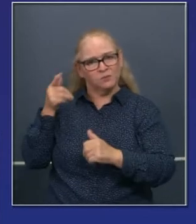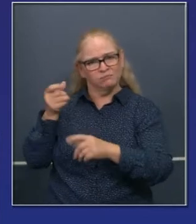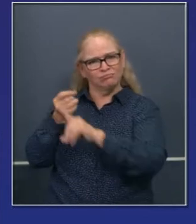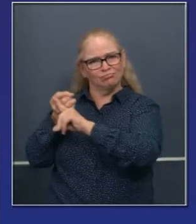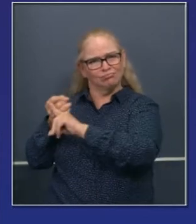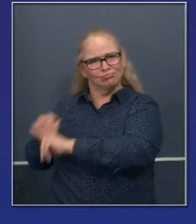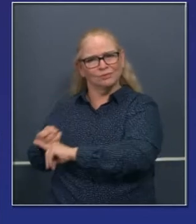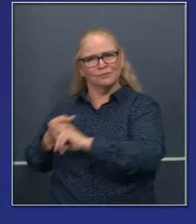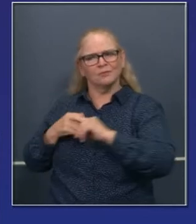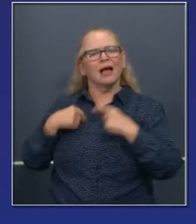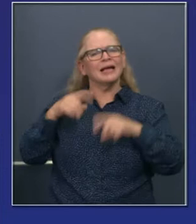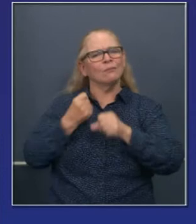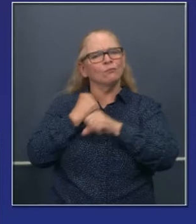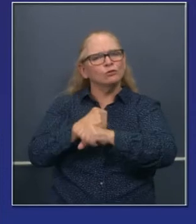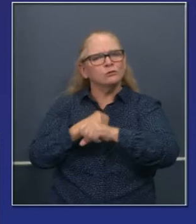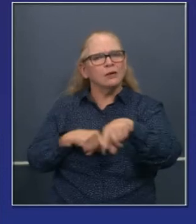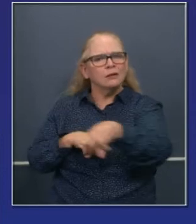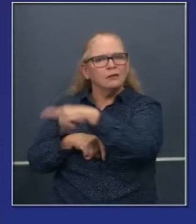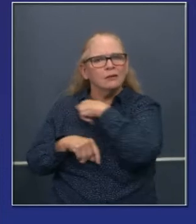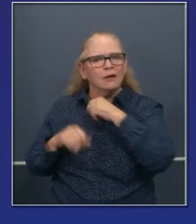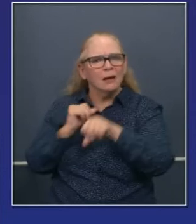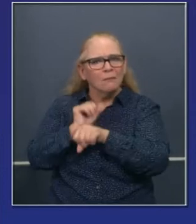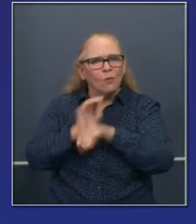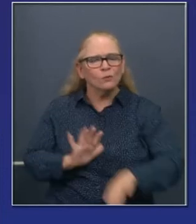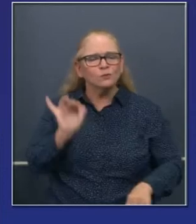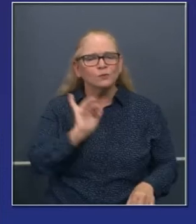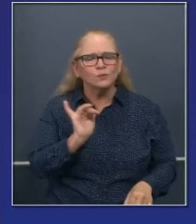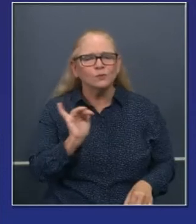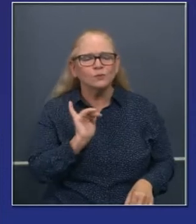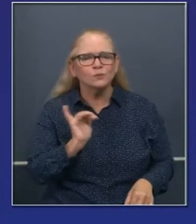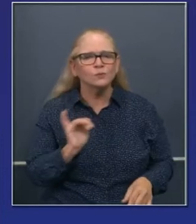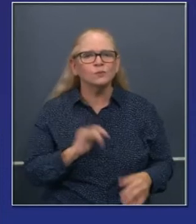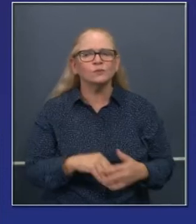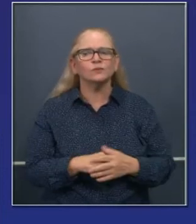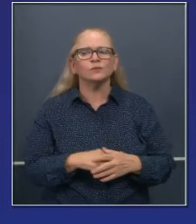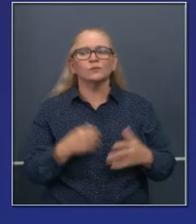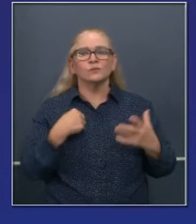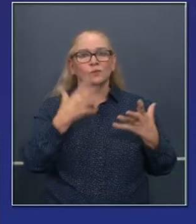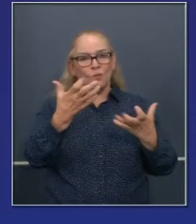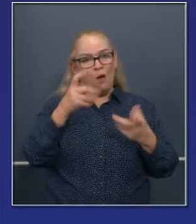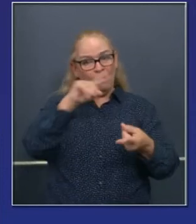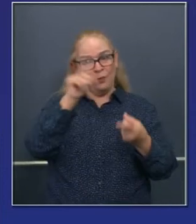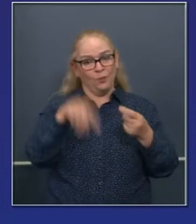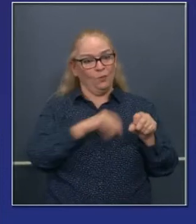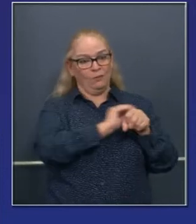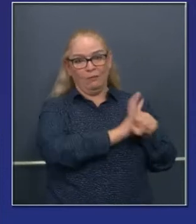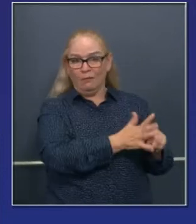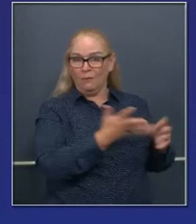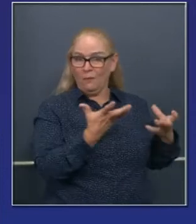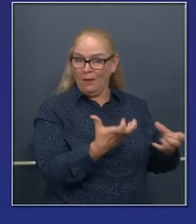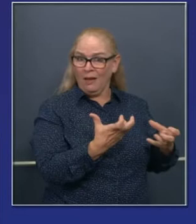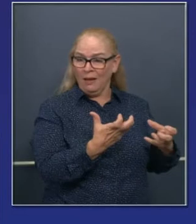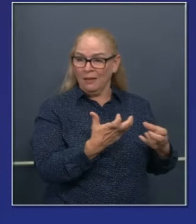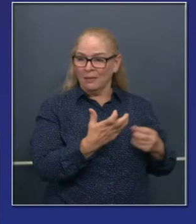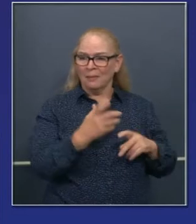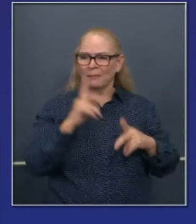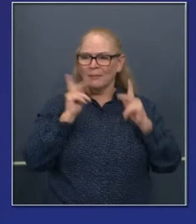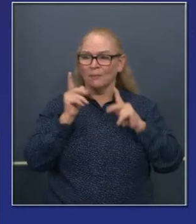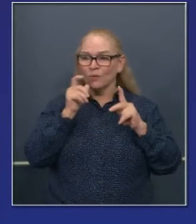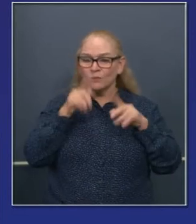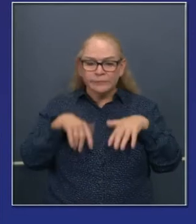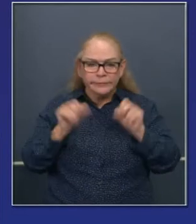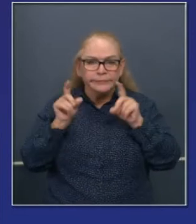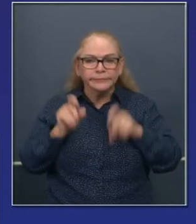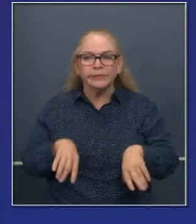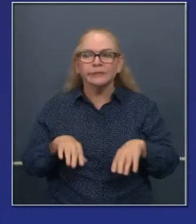empleados que son latinos. Entonces, si vamos a eliminar esta enfermedad, queremos que la gente que ha tenido pruebas positivas o se ha